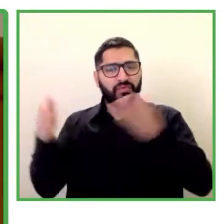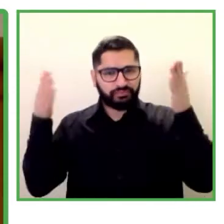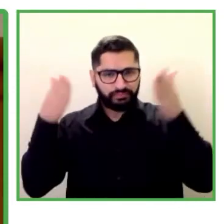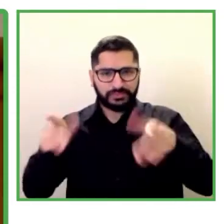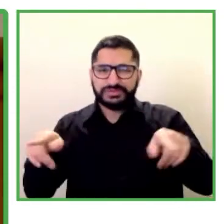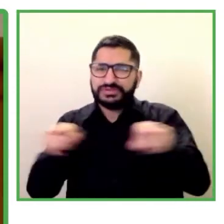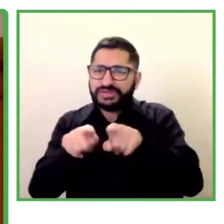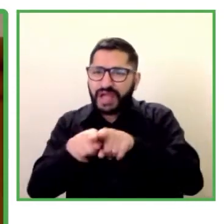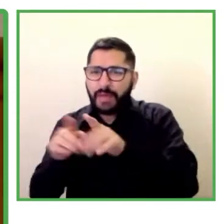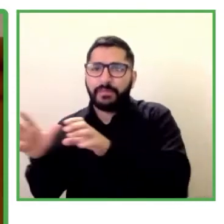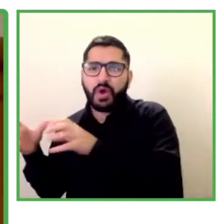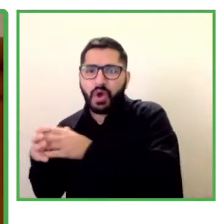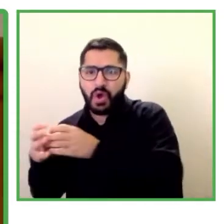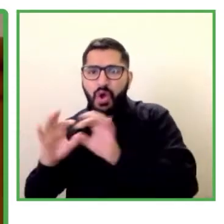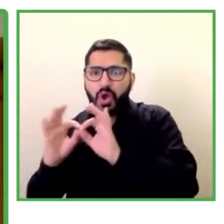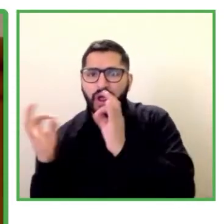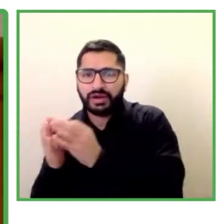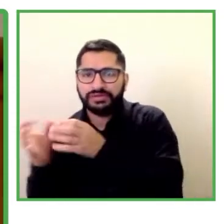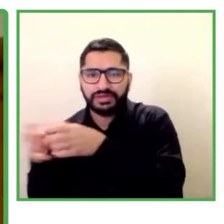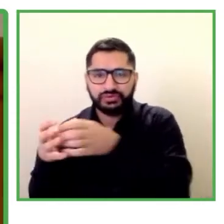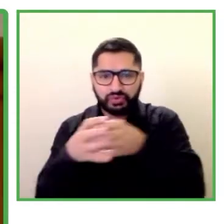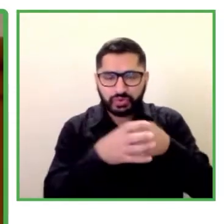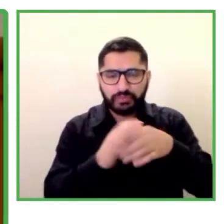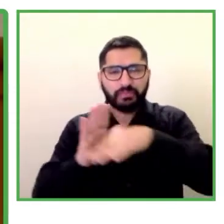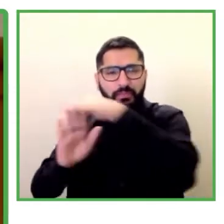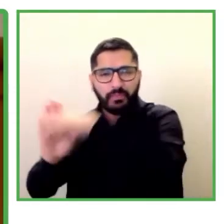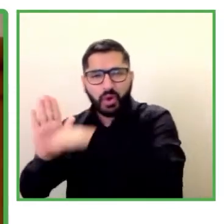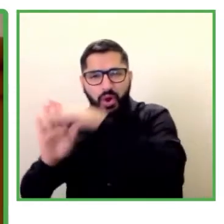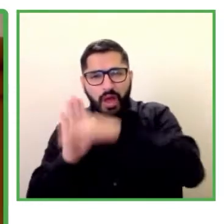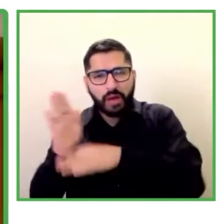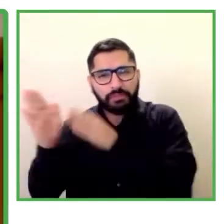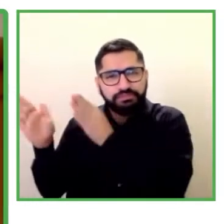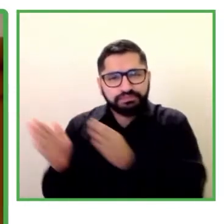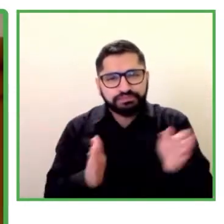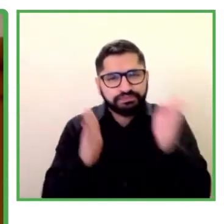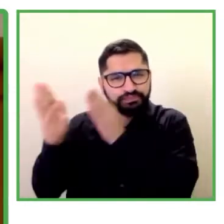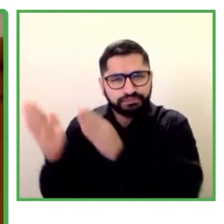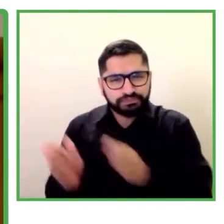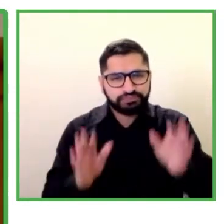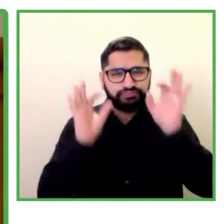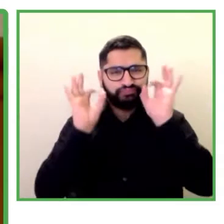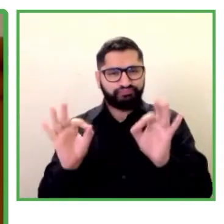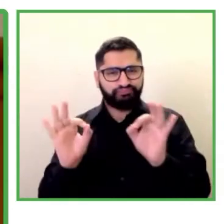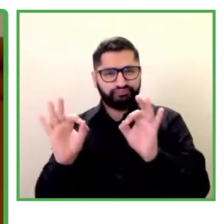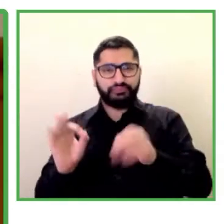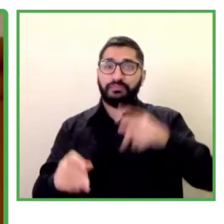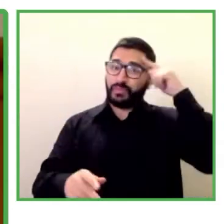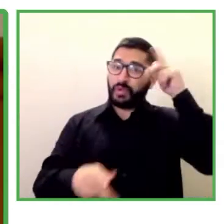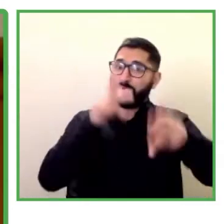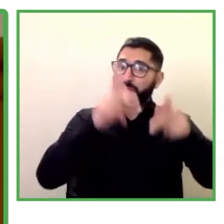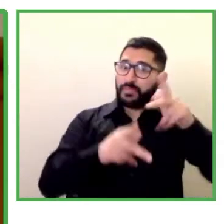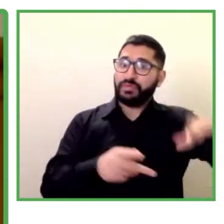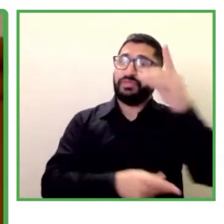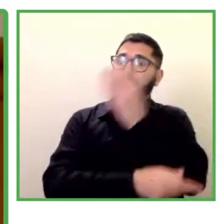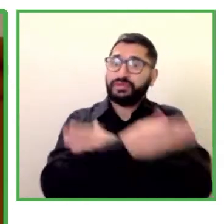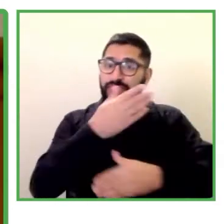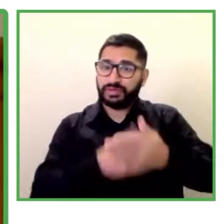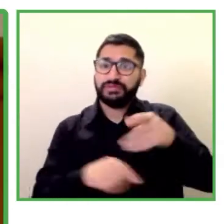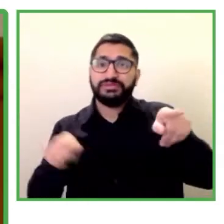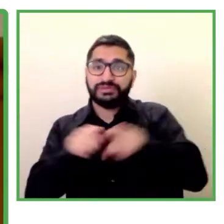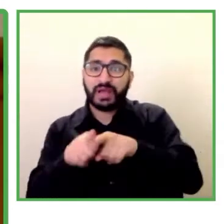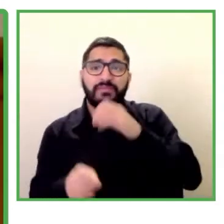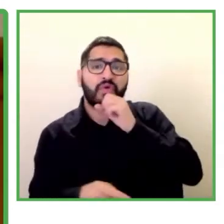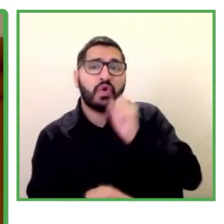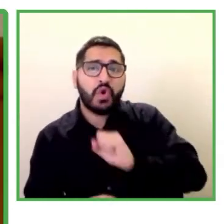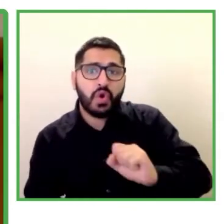programas, entre los cuales dirigía programas sobre personas con discapacidad, personas adultas mayores y también sobre equidad de género.